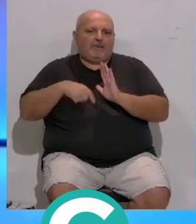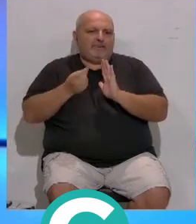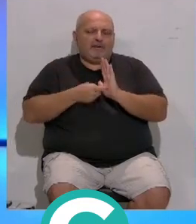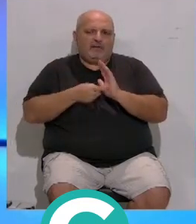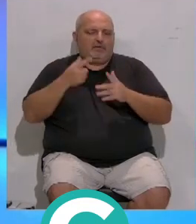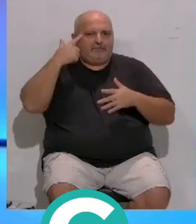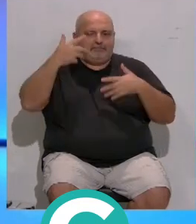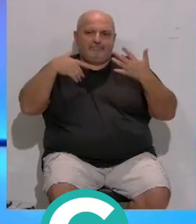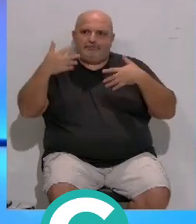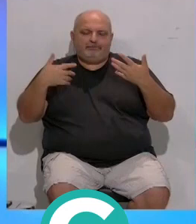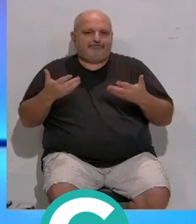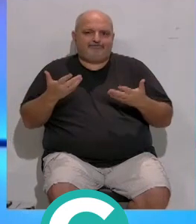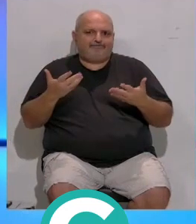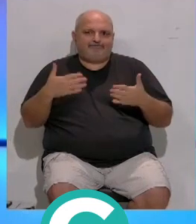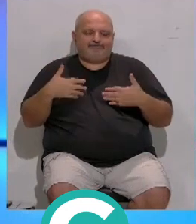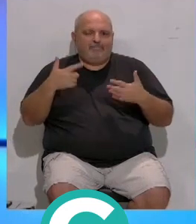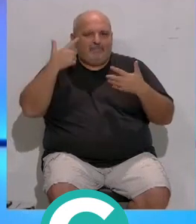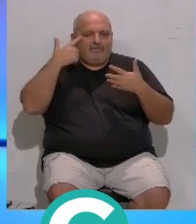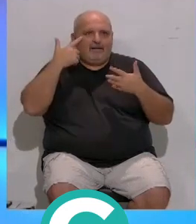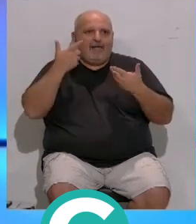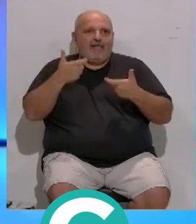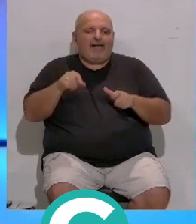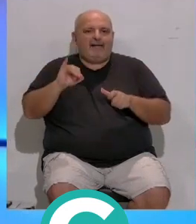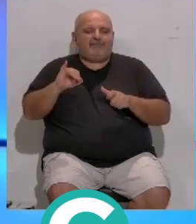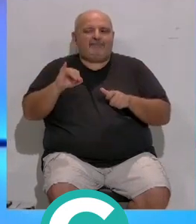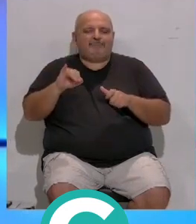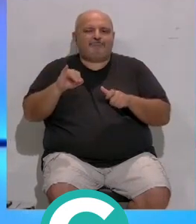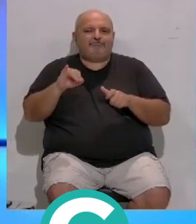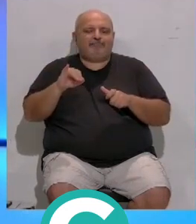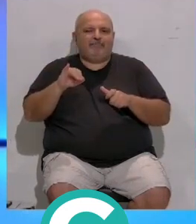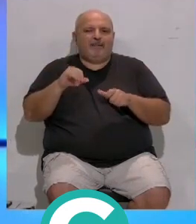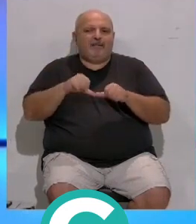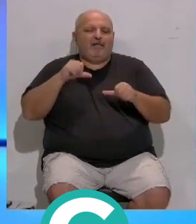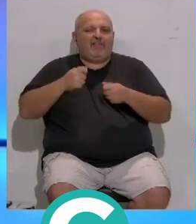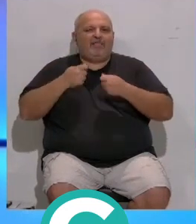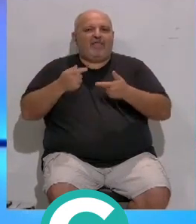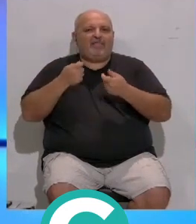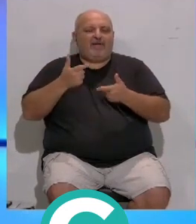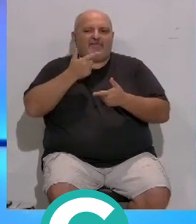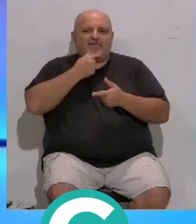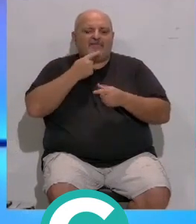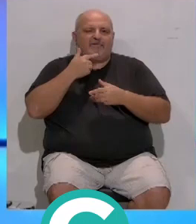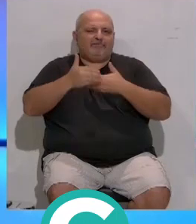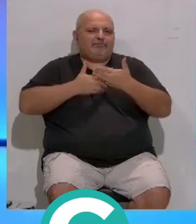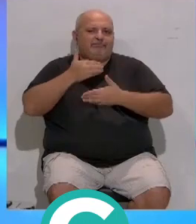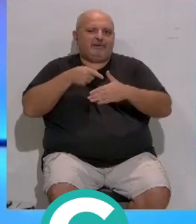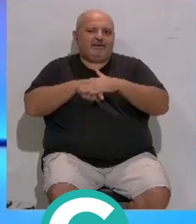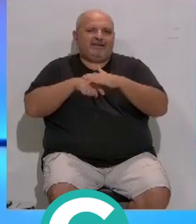despistados... ...han tenido... ...y entonces lo que hacemos es facilitarle... ...todos los trámites